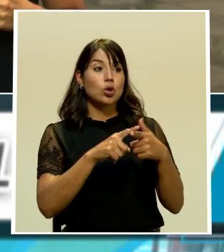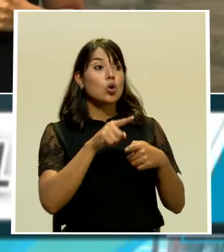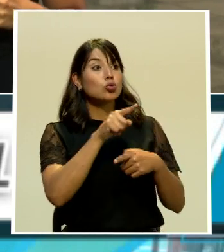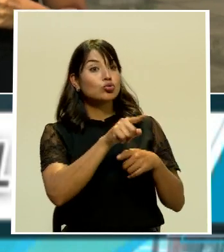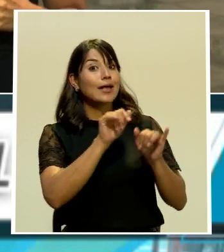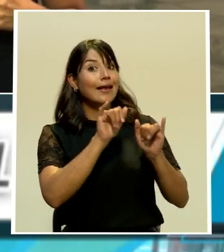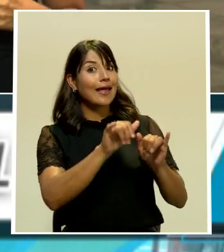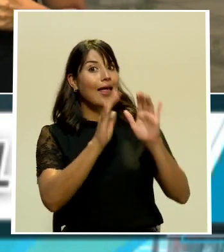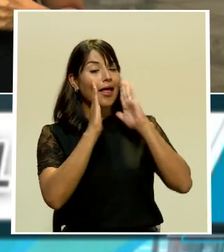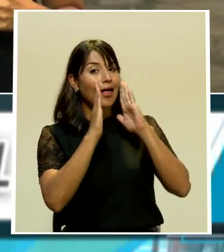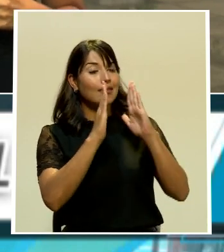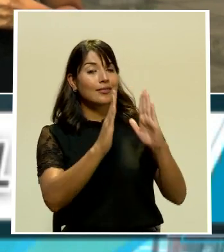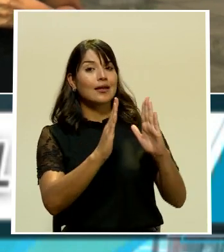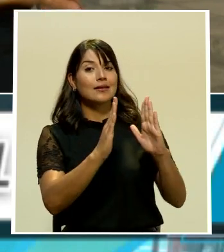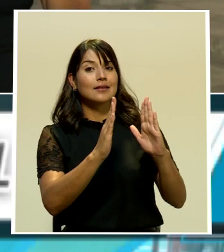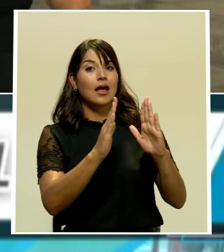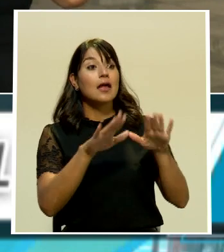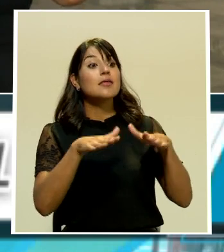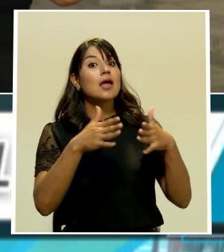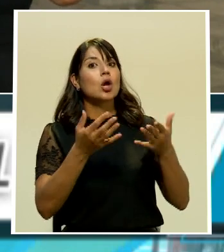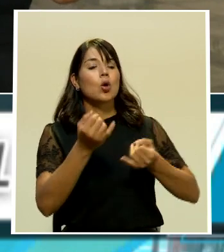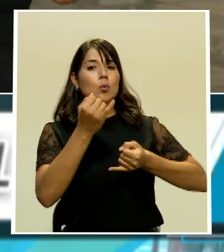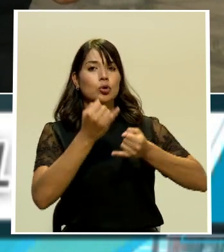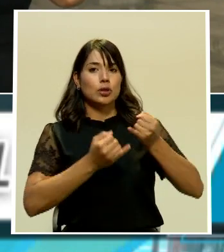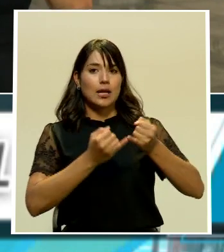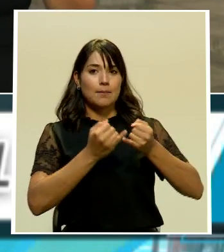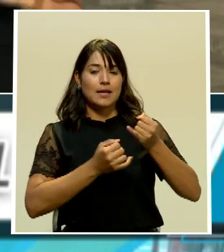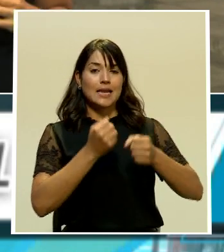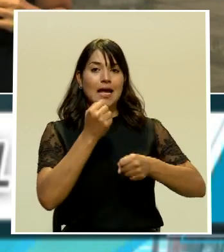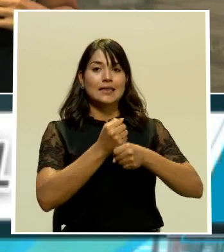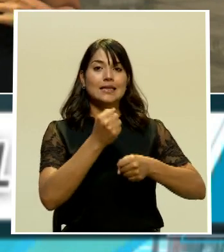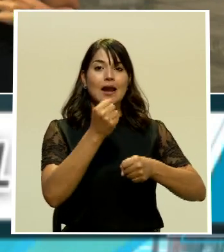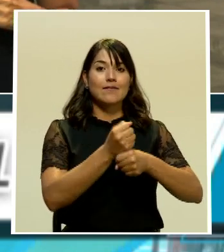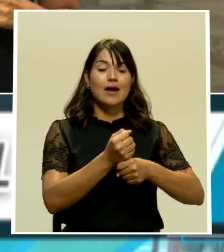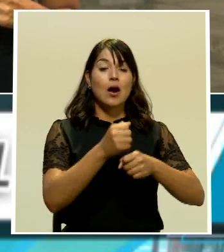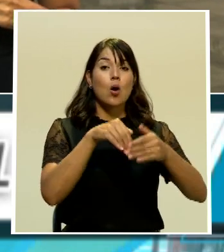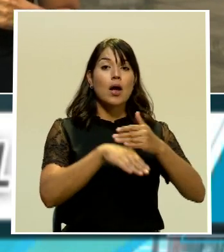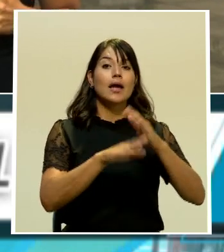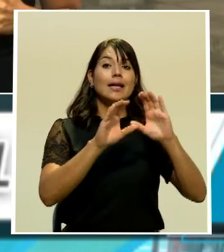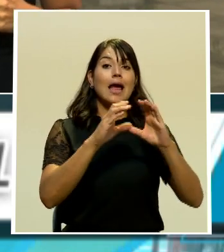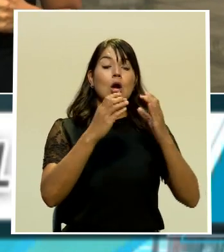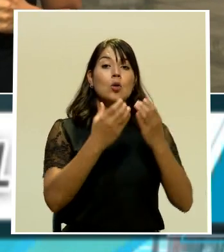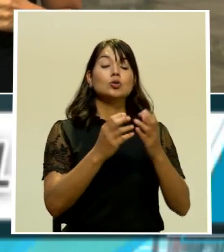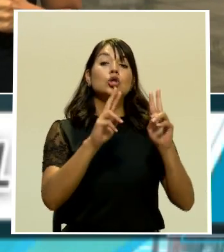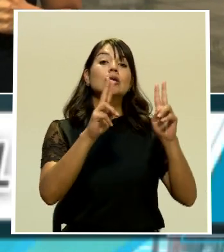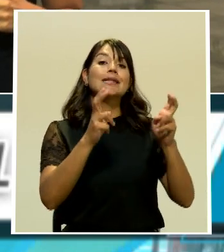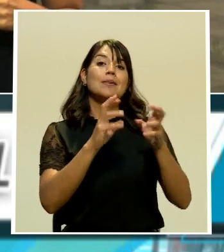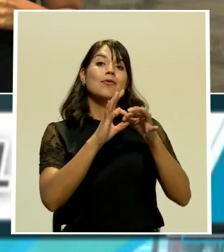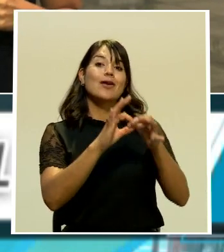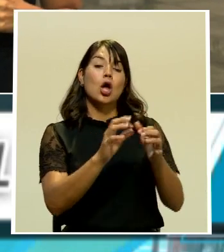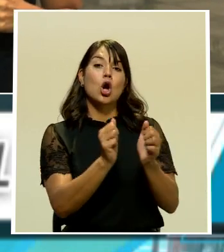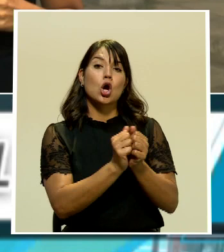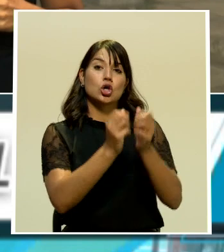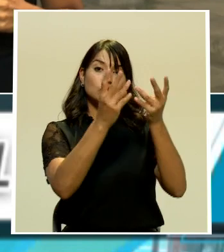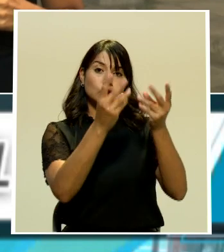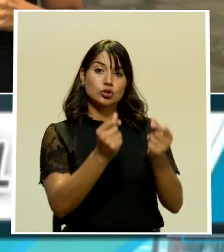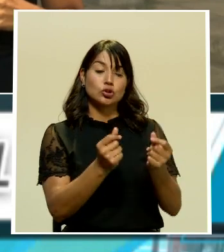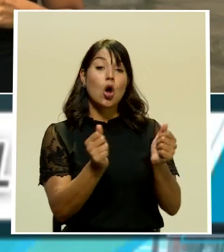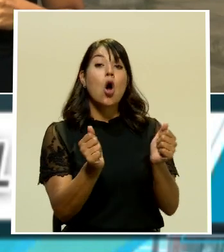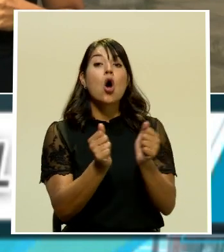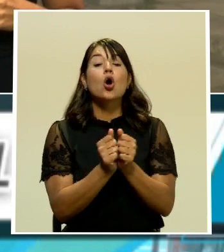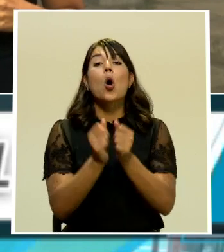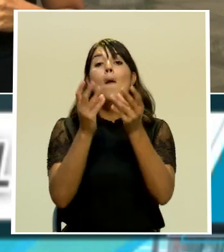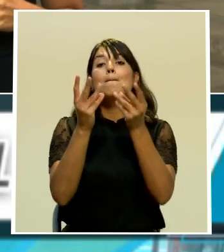usted al pendiente de cómo termina el trabajo en la comisión de asuntos hacendarios con el